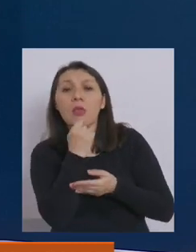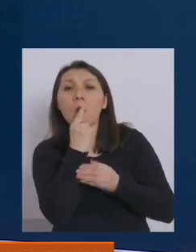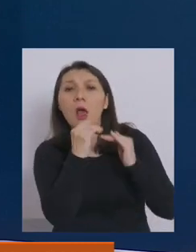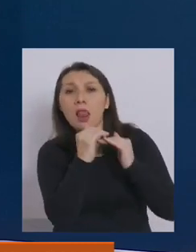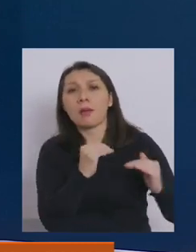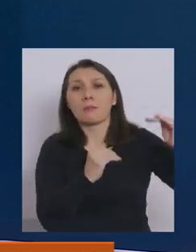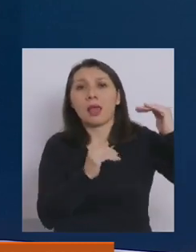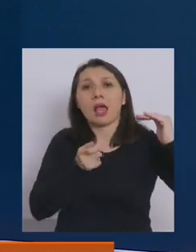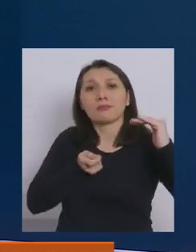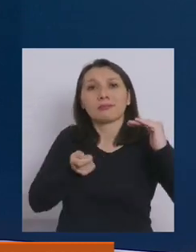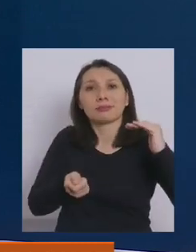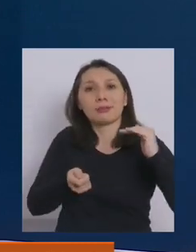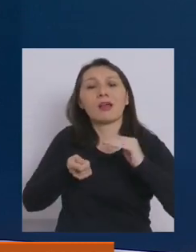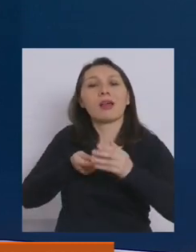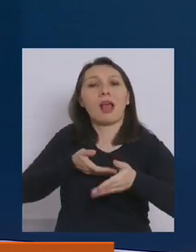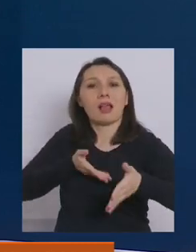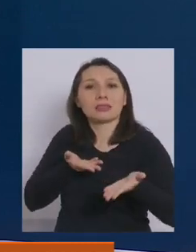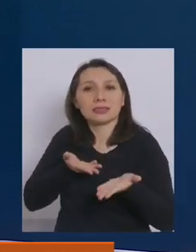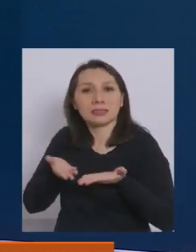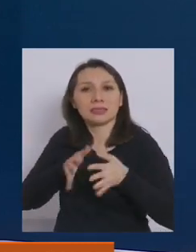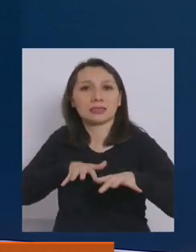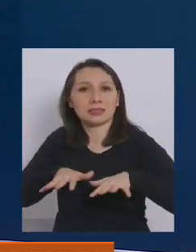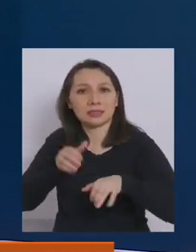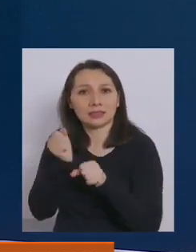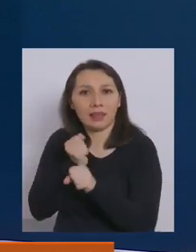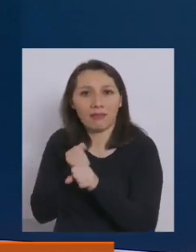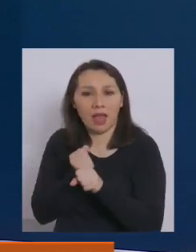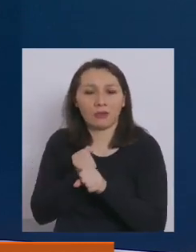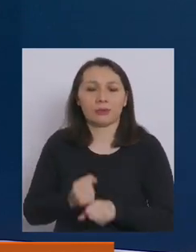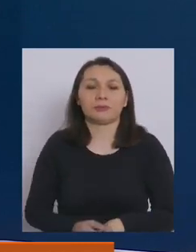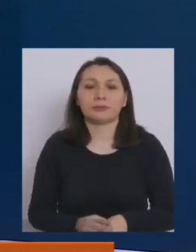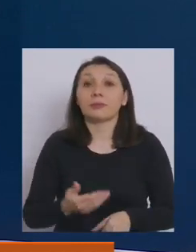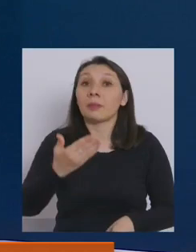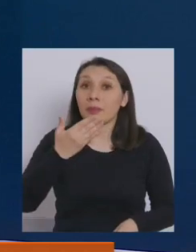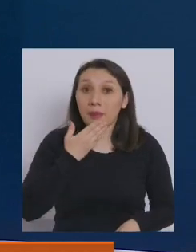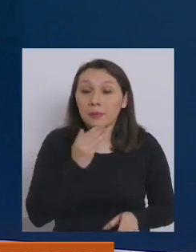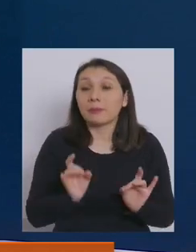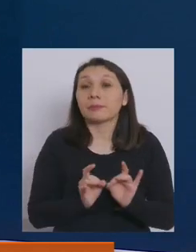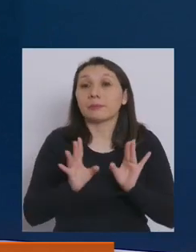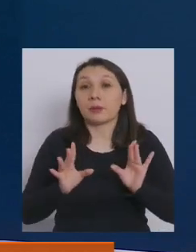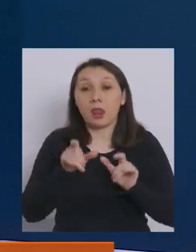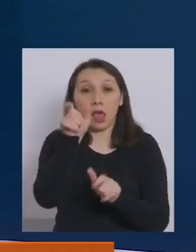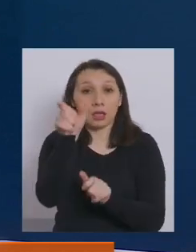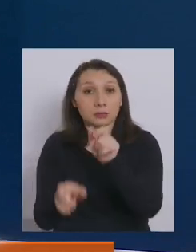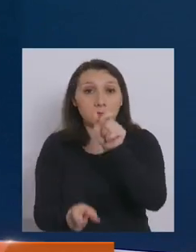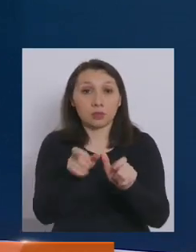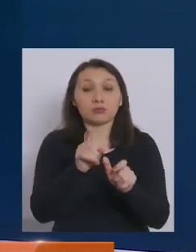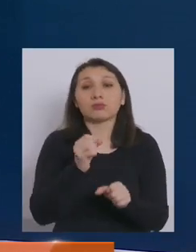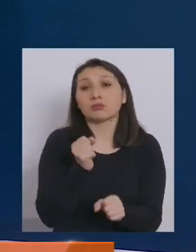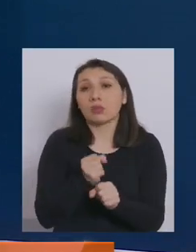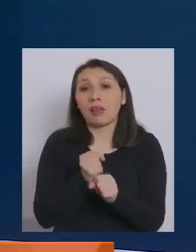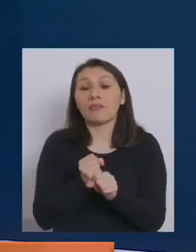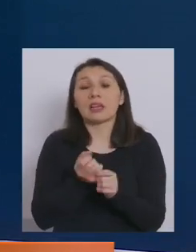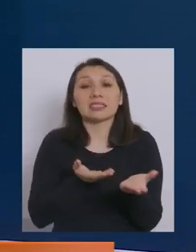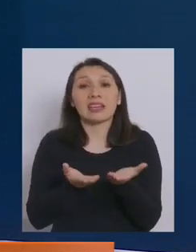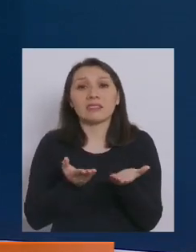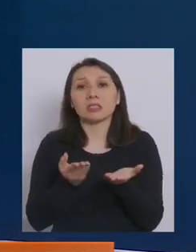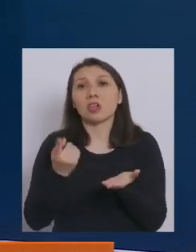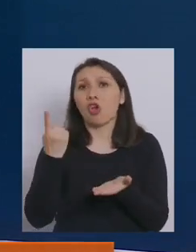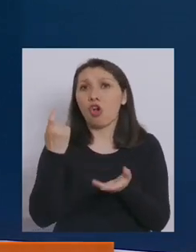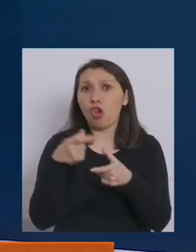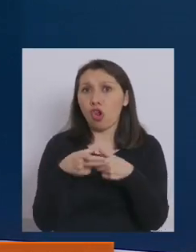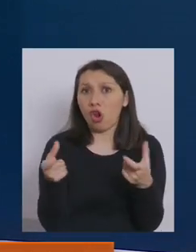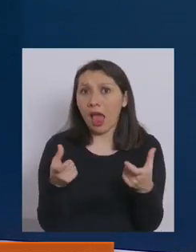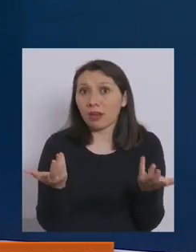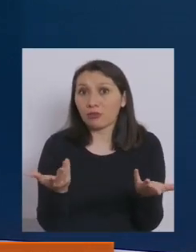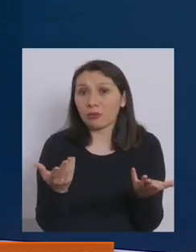actividad que va a realizar. Y en el caso de las personas que trabajan o prestan servicios honorarios